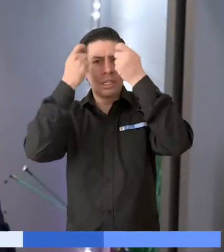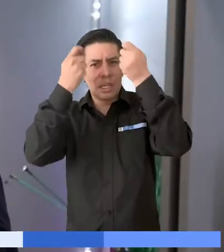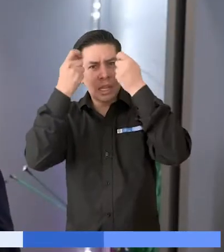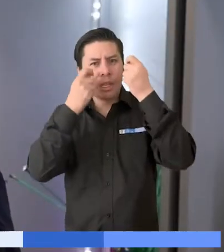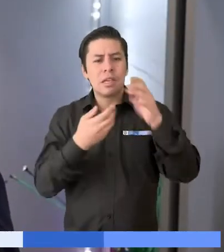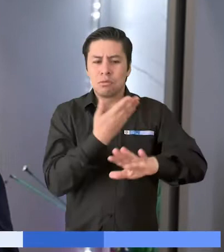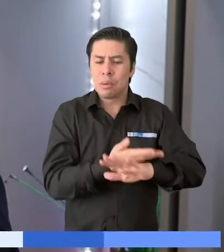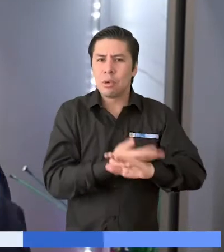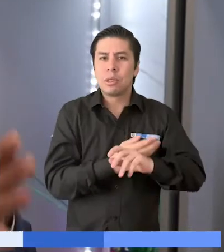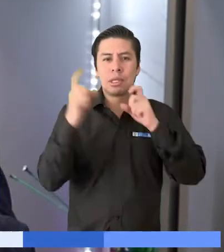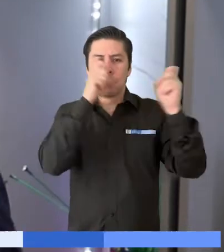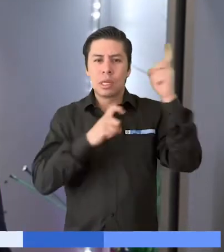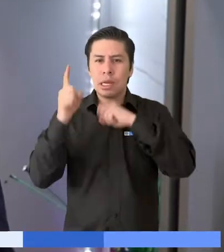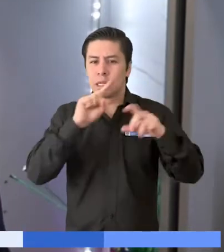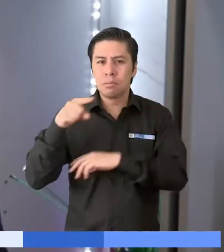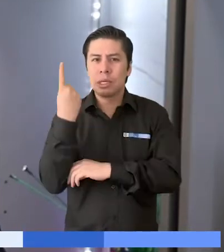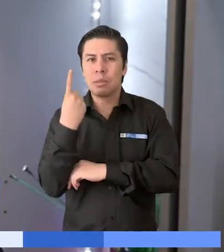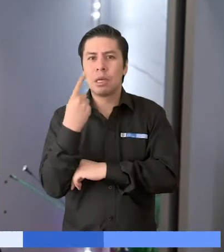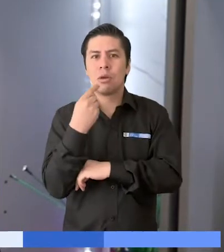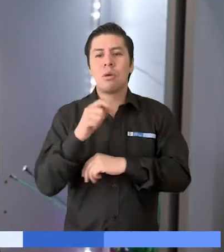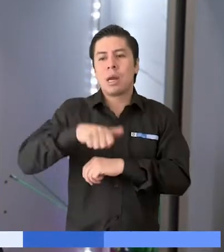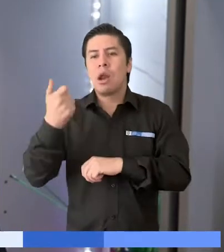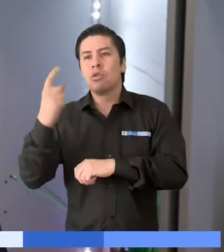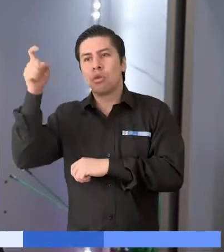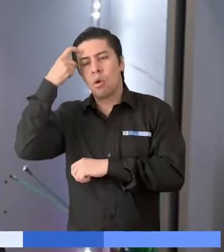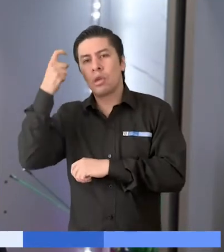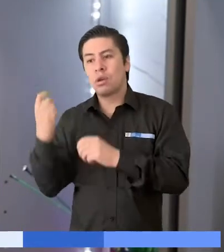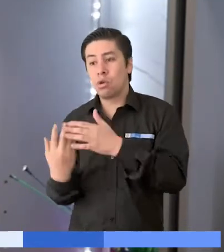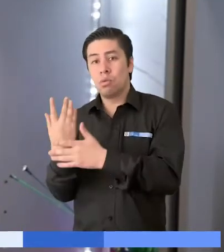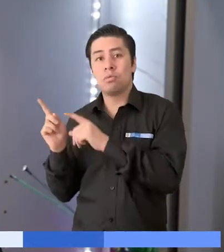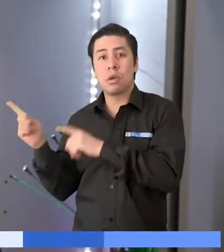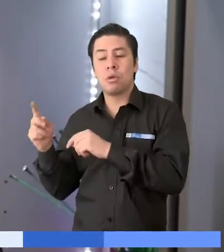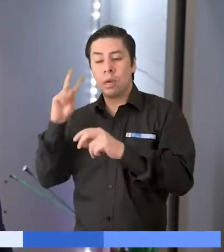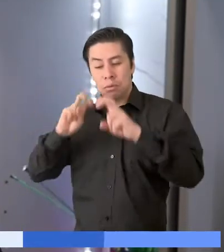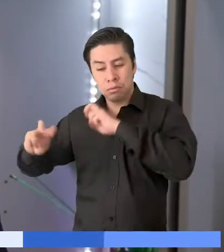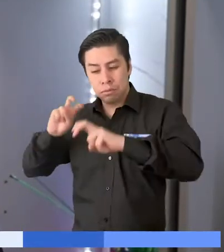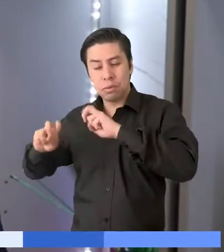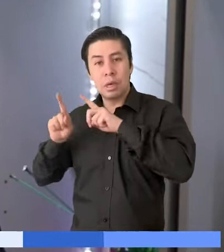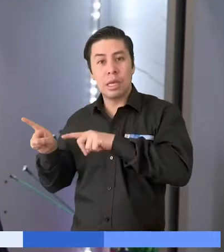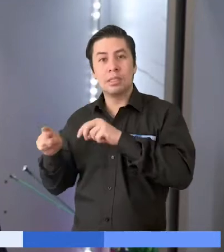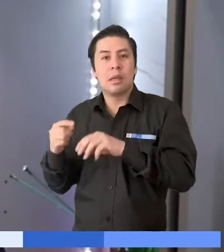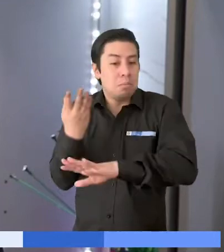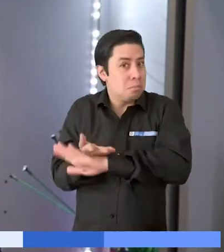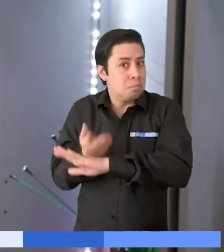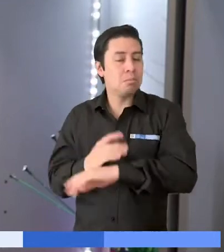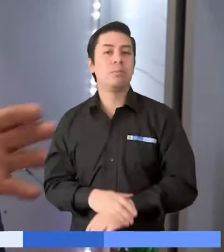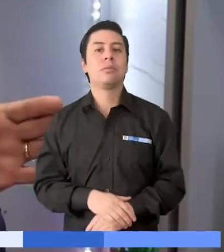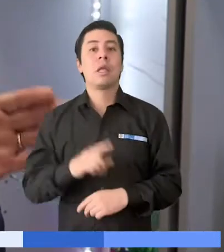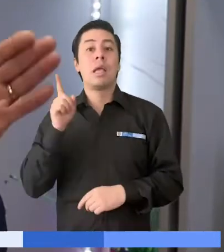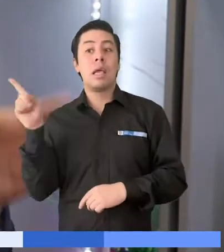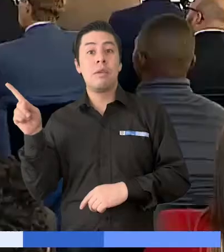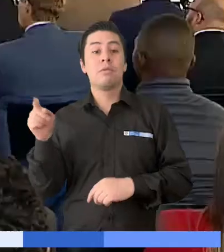mensual, es una propuesta hasta ahora, la estamos revisando, la estamos analizando y la dejaremos como un derrotero para el próximo gobierno para que revise